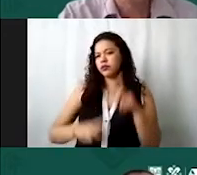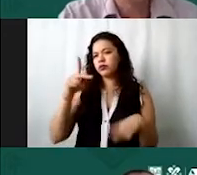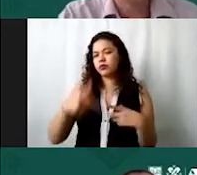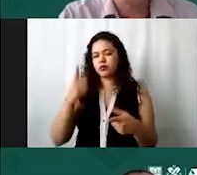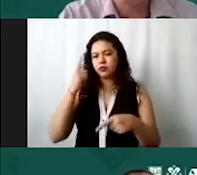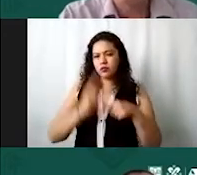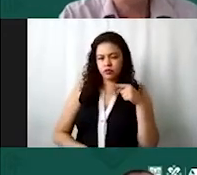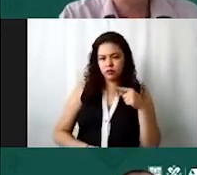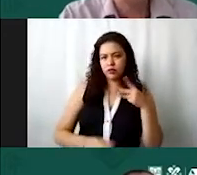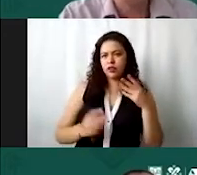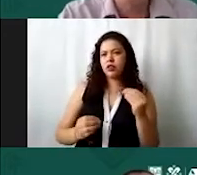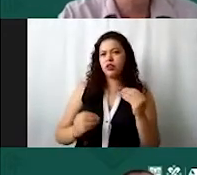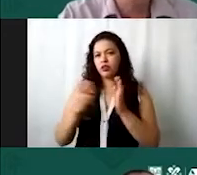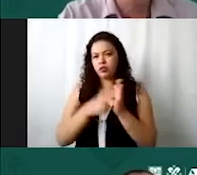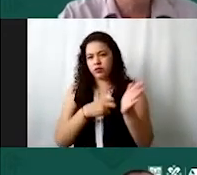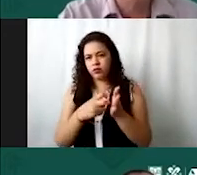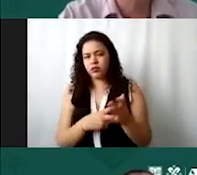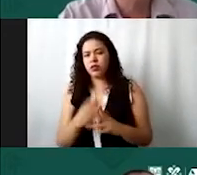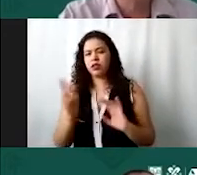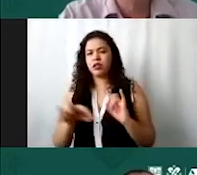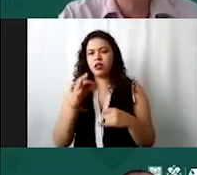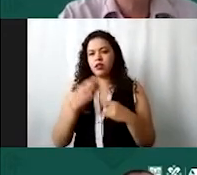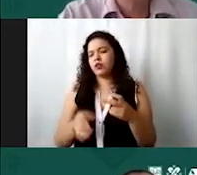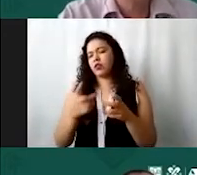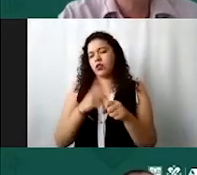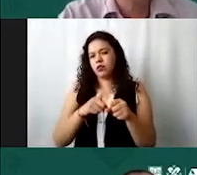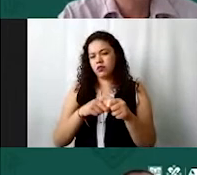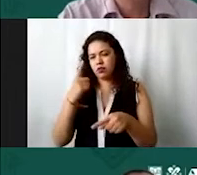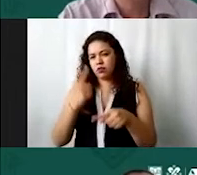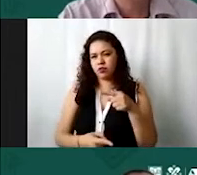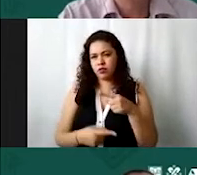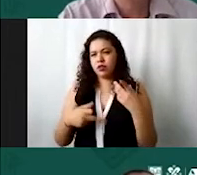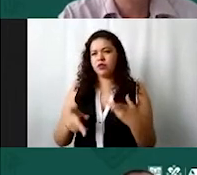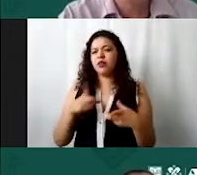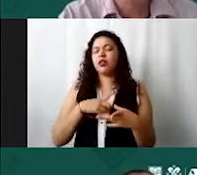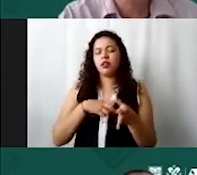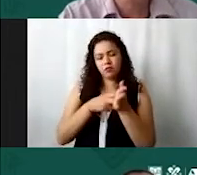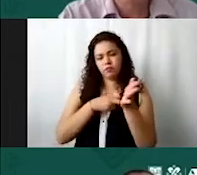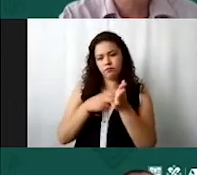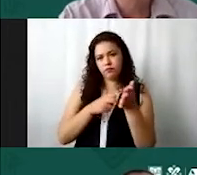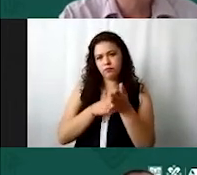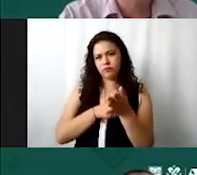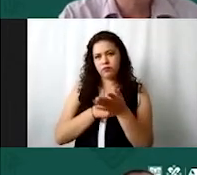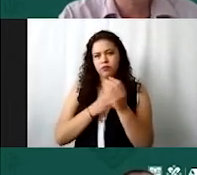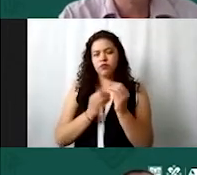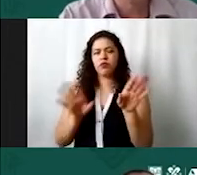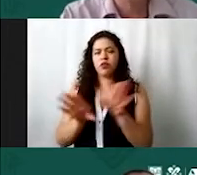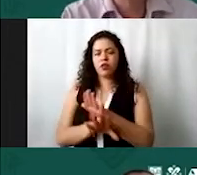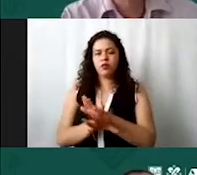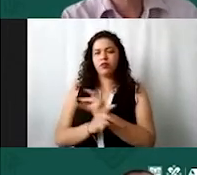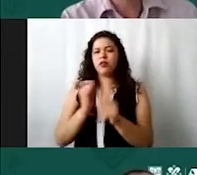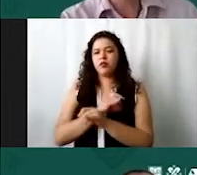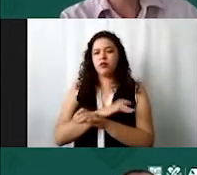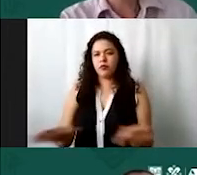quitarlo o adecuarlo obviamente al final se quita el color pero deberán de corregir o sustituir esta parte